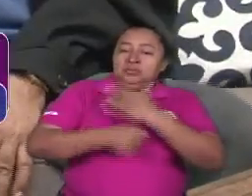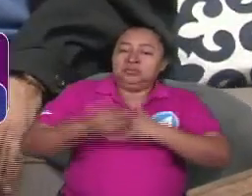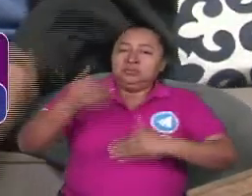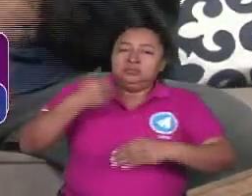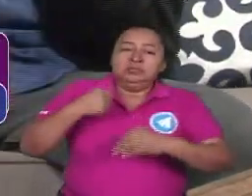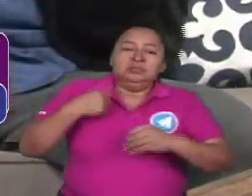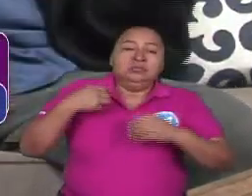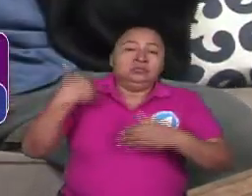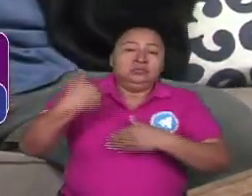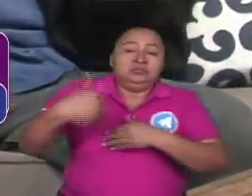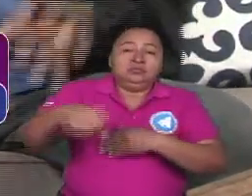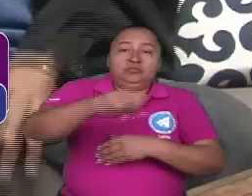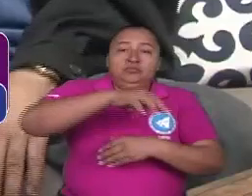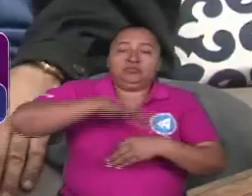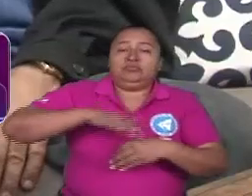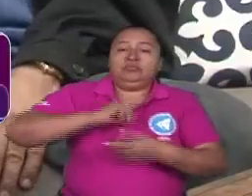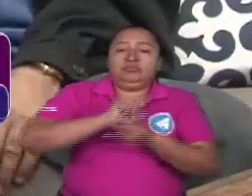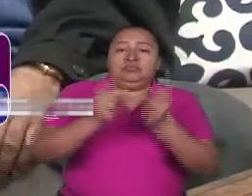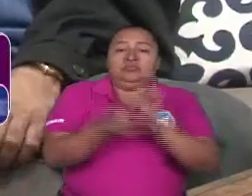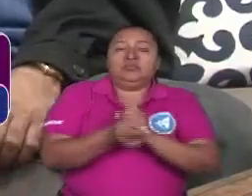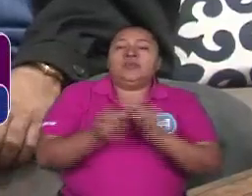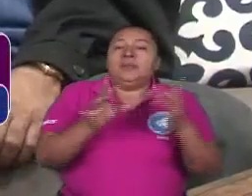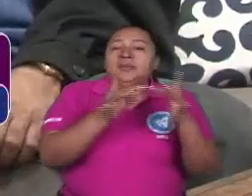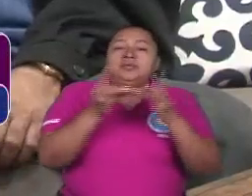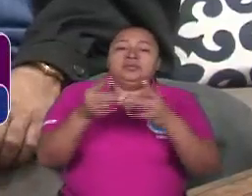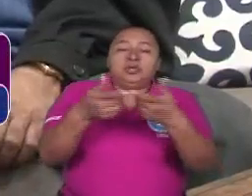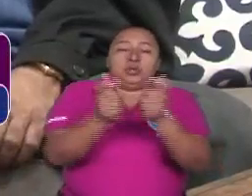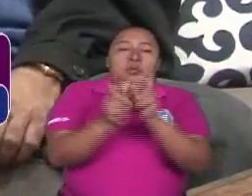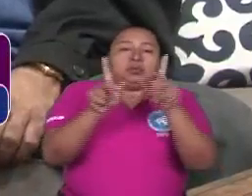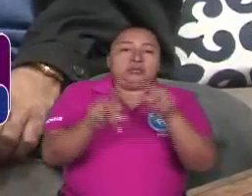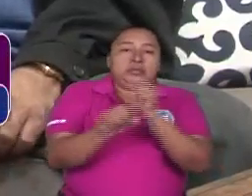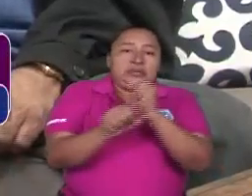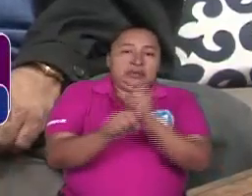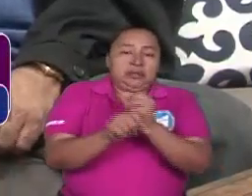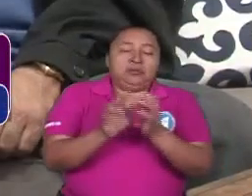social revolucionario y particularmente de la clase trabajadora en este país.